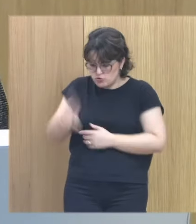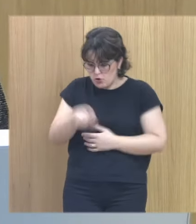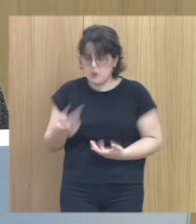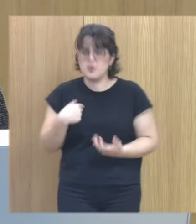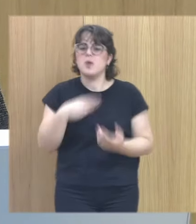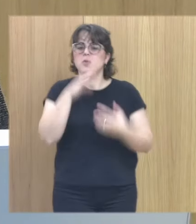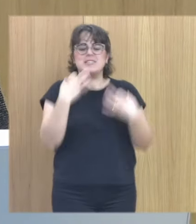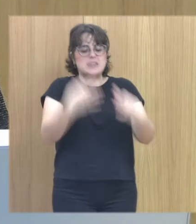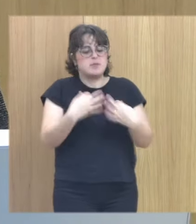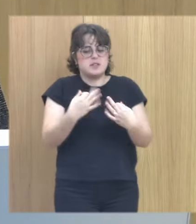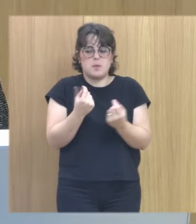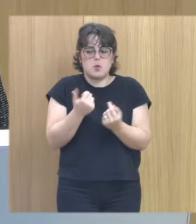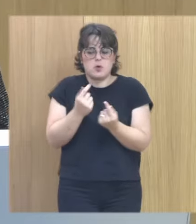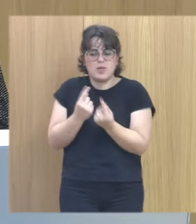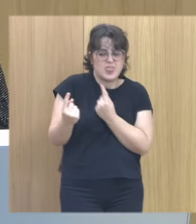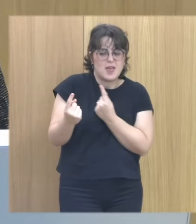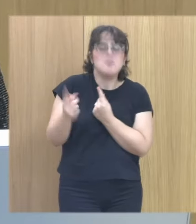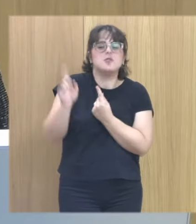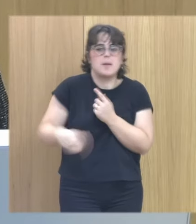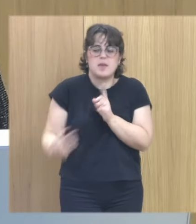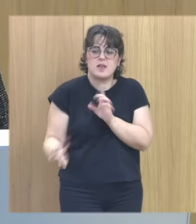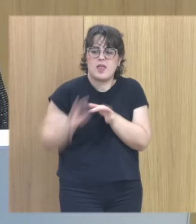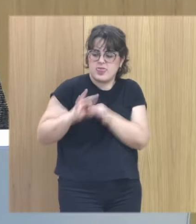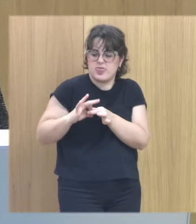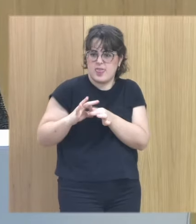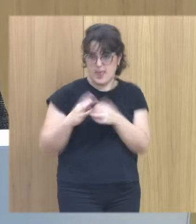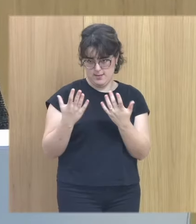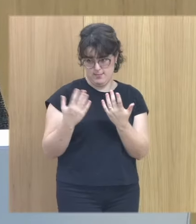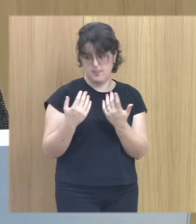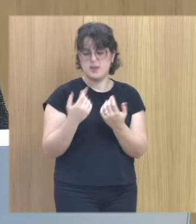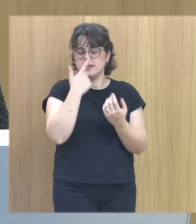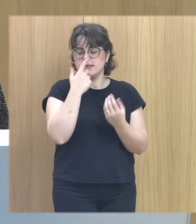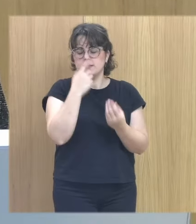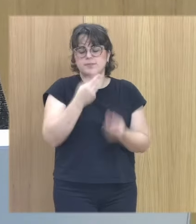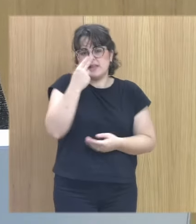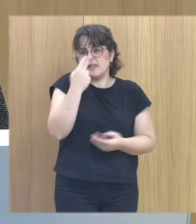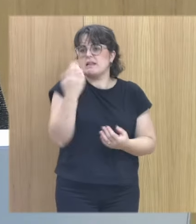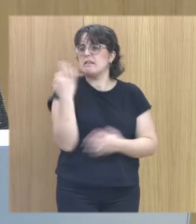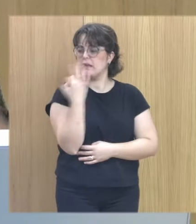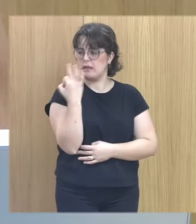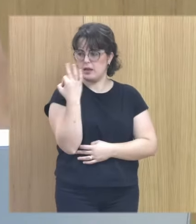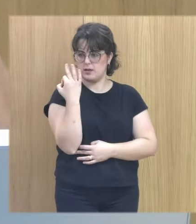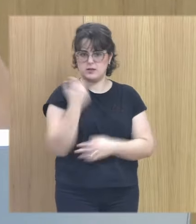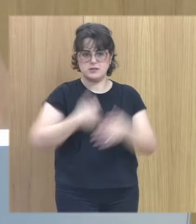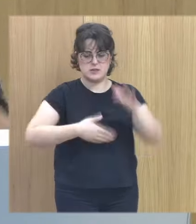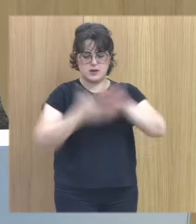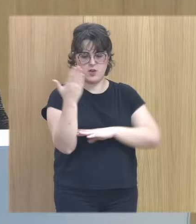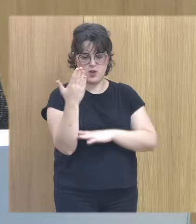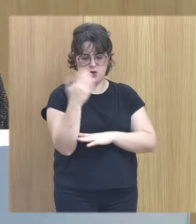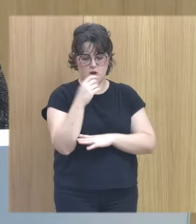mantener una cierta distancia pero al mismo tiempo una cierta proximidad entonces es muy interesante que no partamos de la